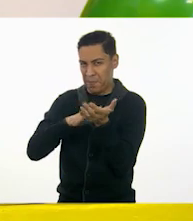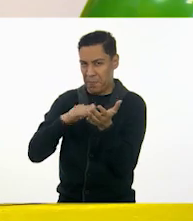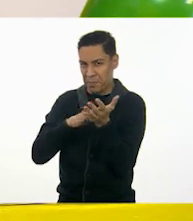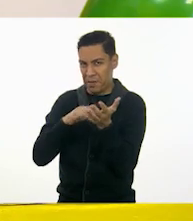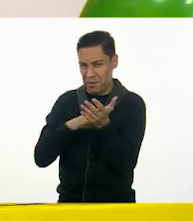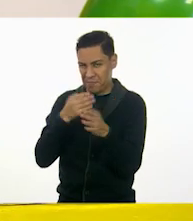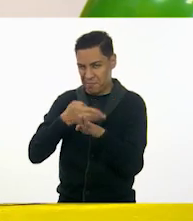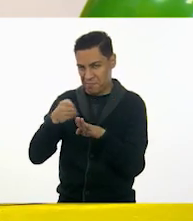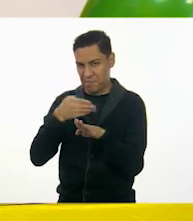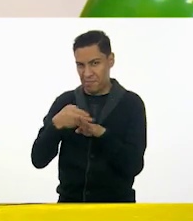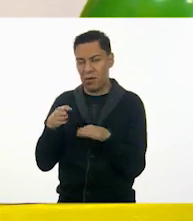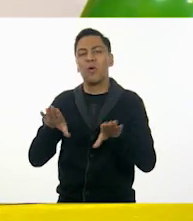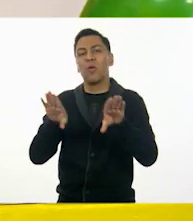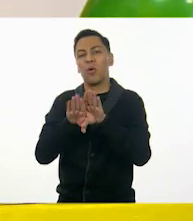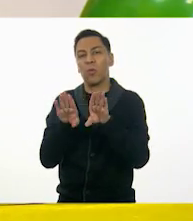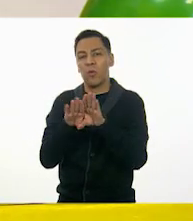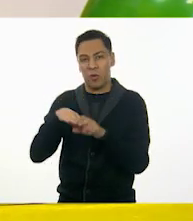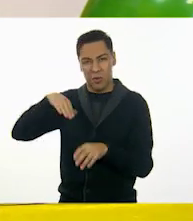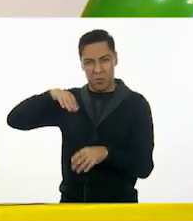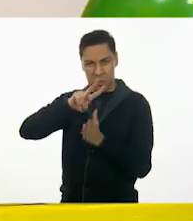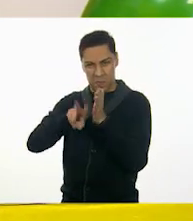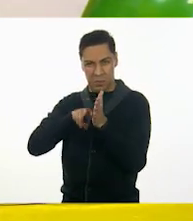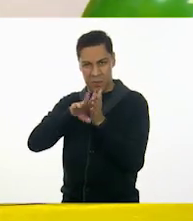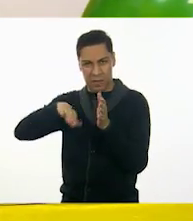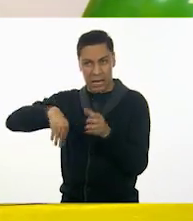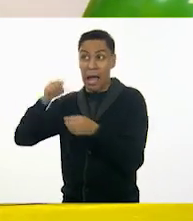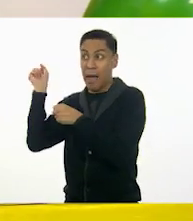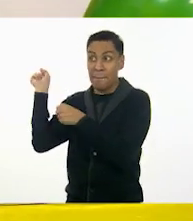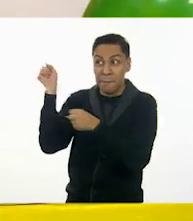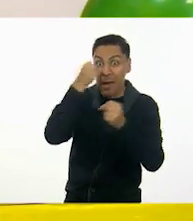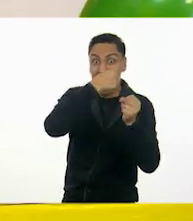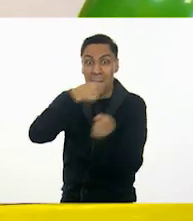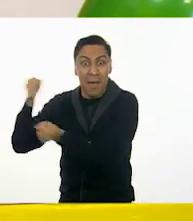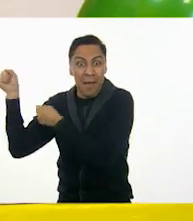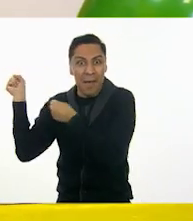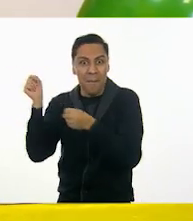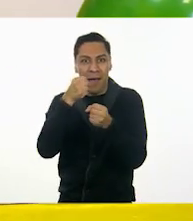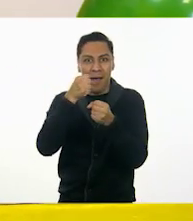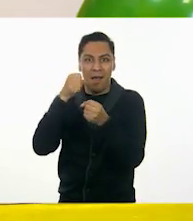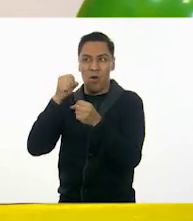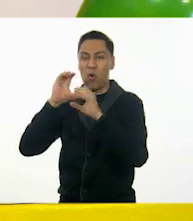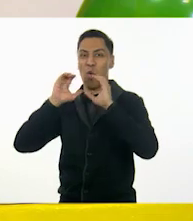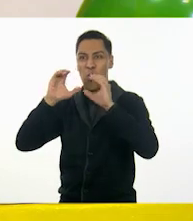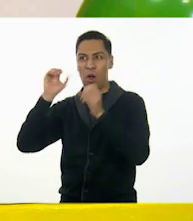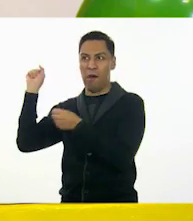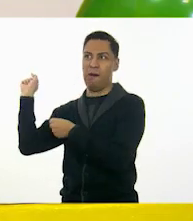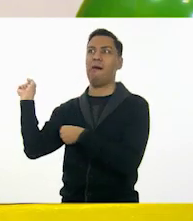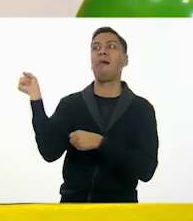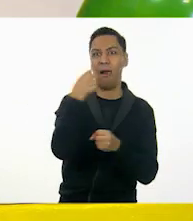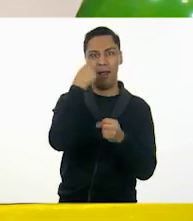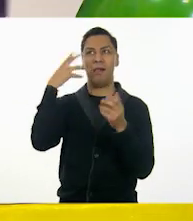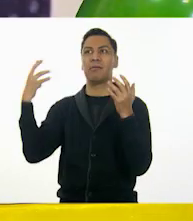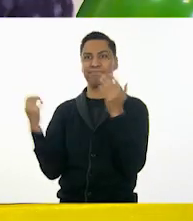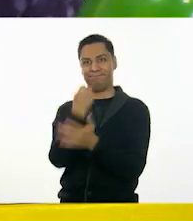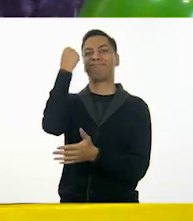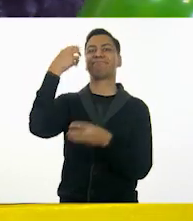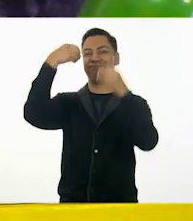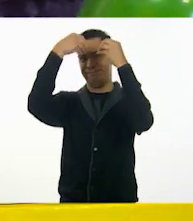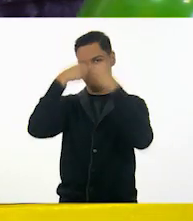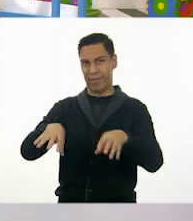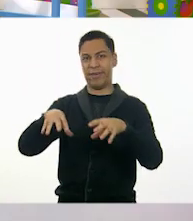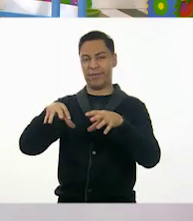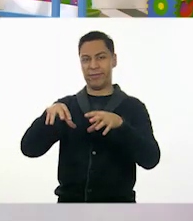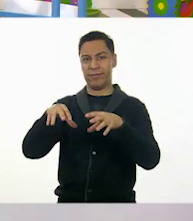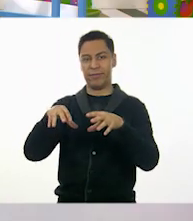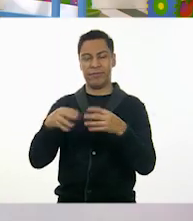videíto que vimos ese rato? Decía, dale, dale, dale, no pierdas el tino. Porque si lo pierdes, pierdes el camino. Además,